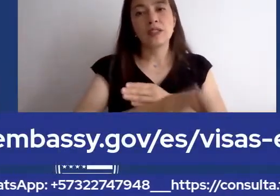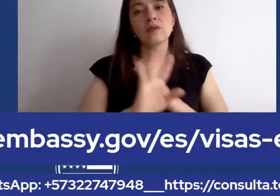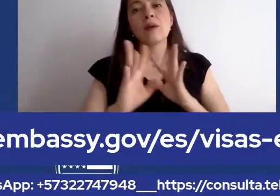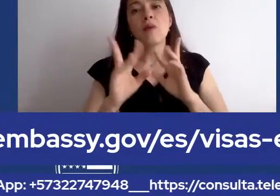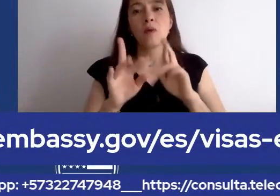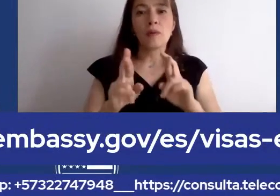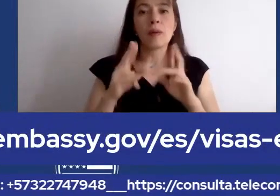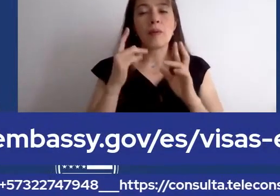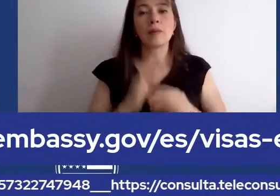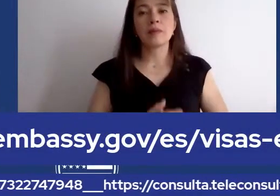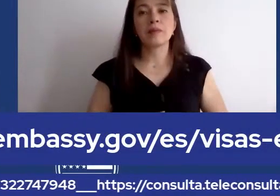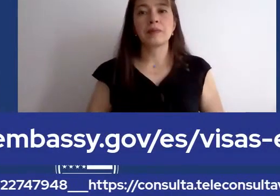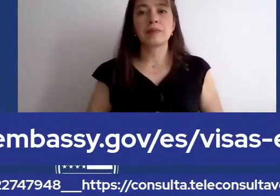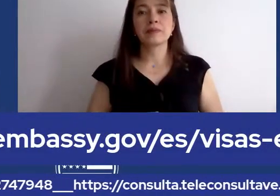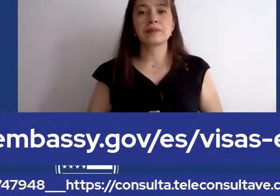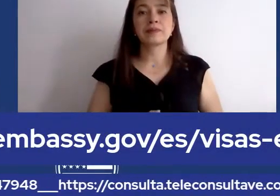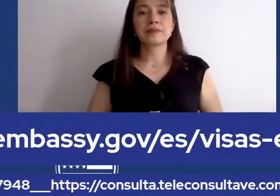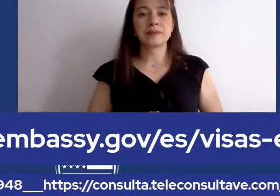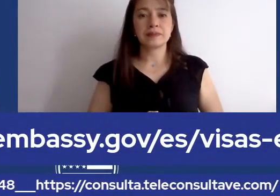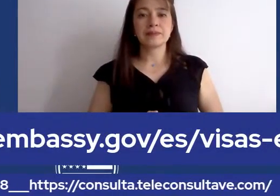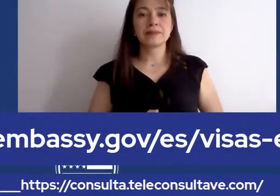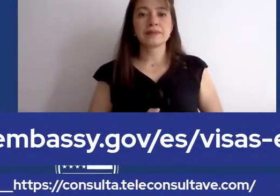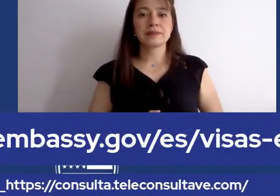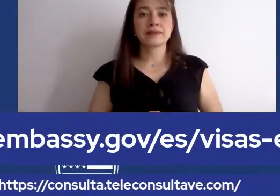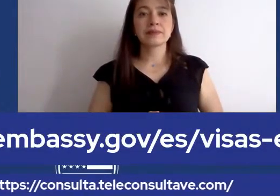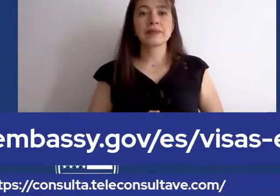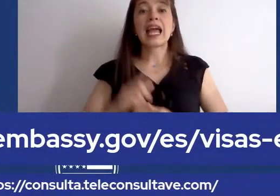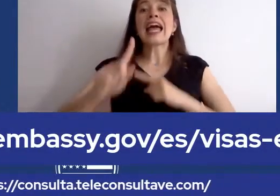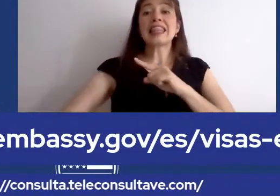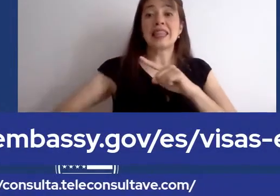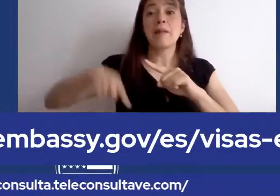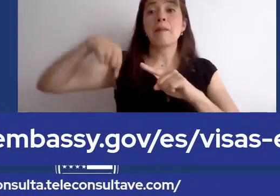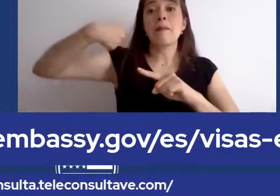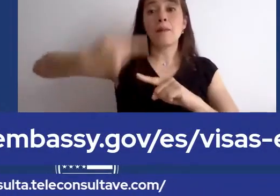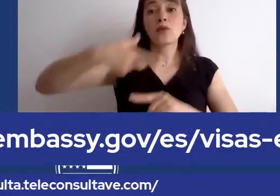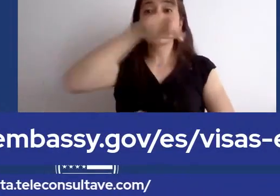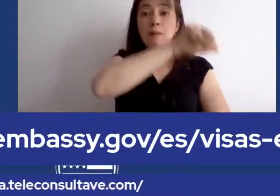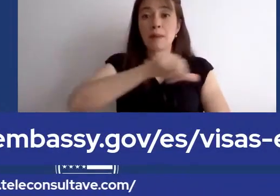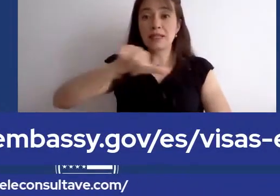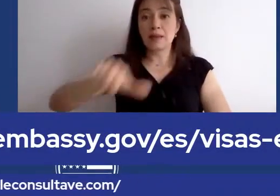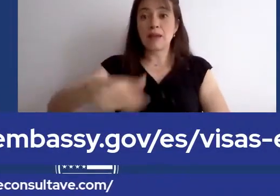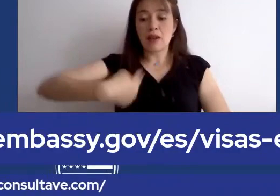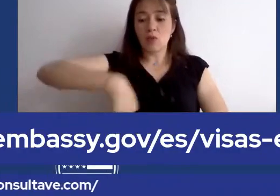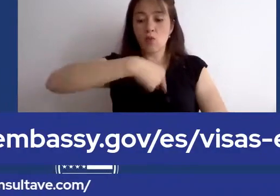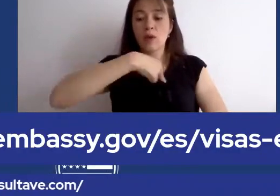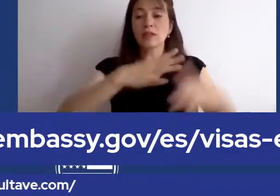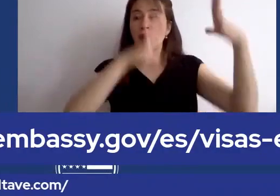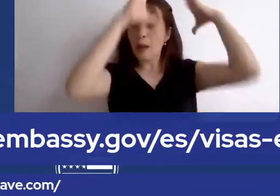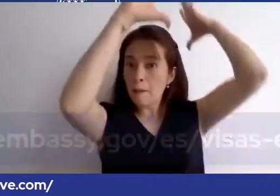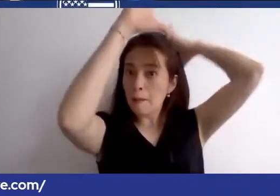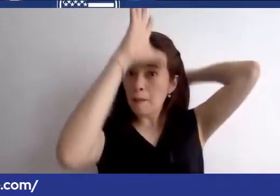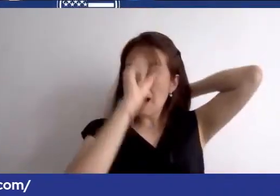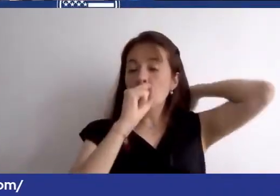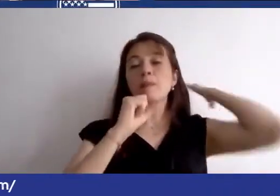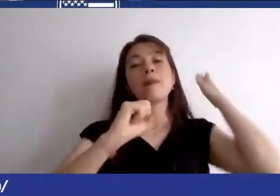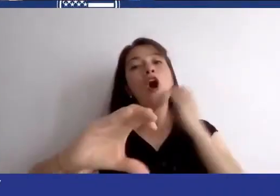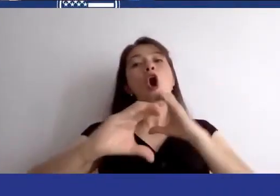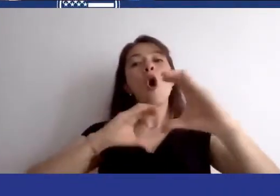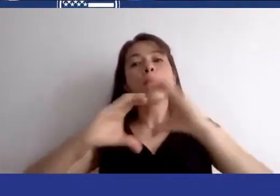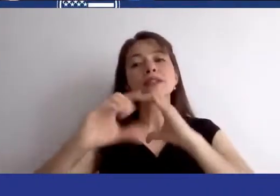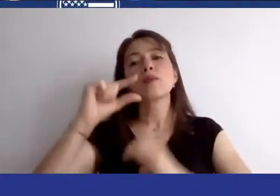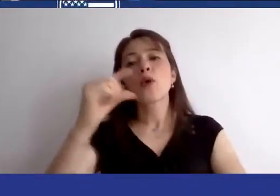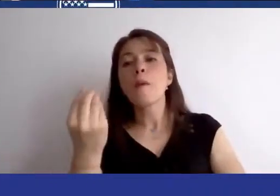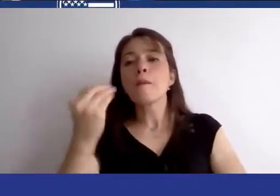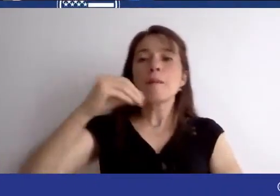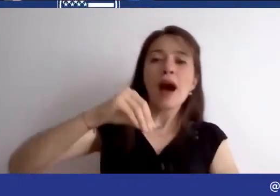y a nuestro embajador puede hablar sobre esto la semana que viene también pero como como nos